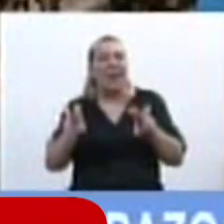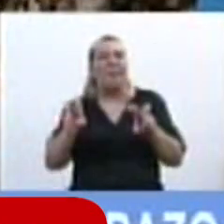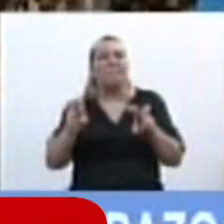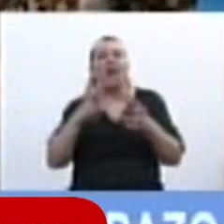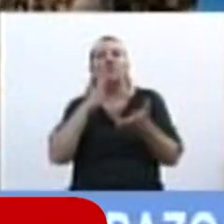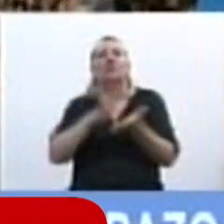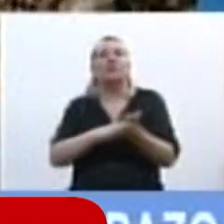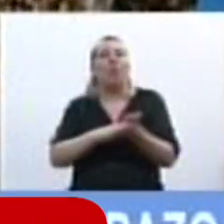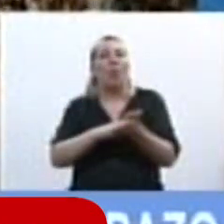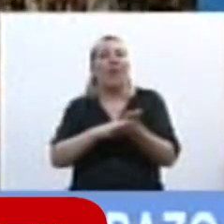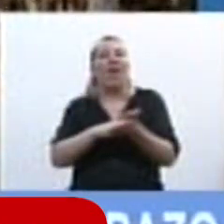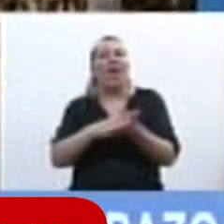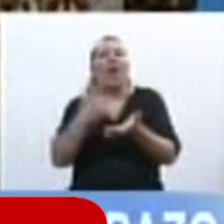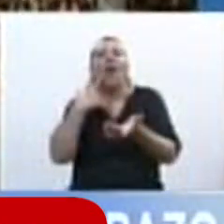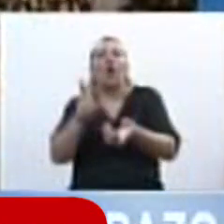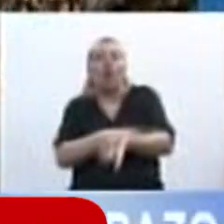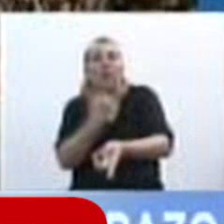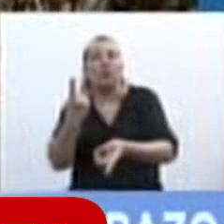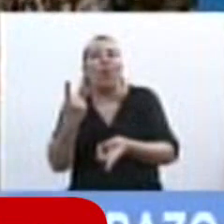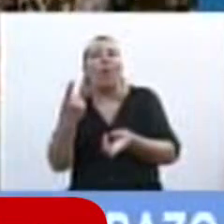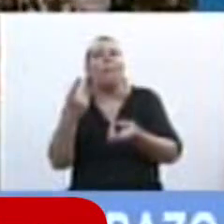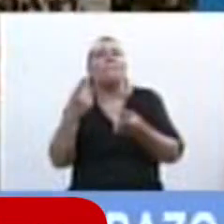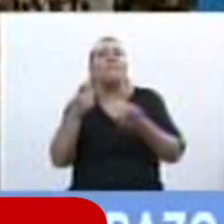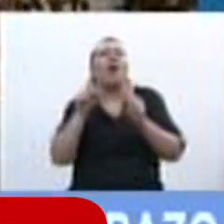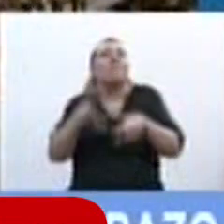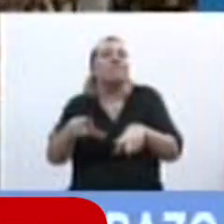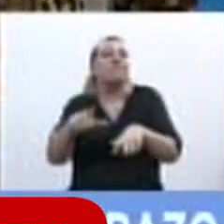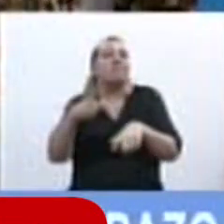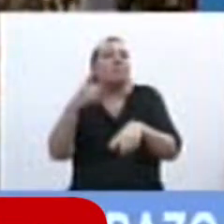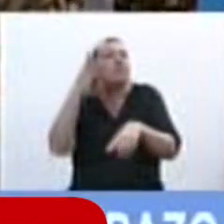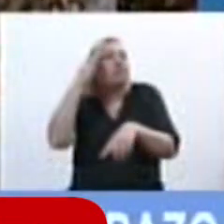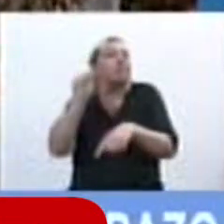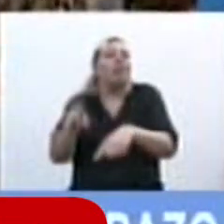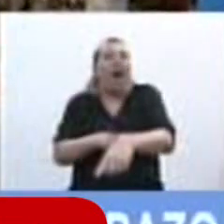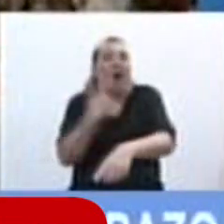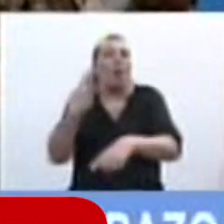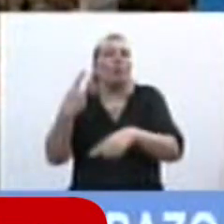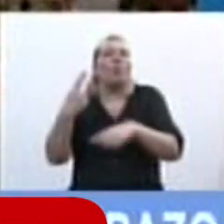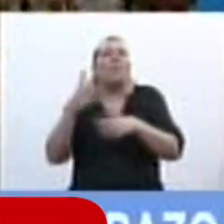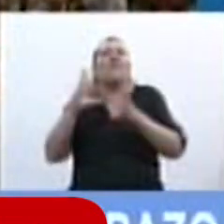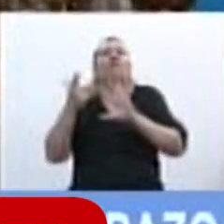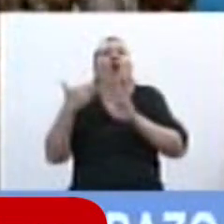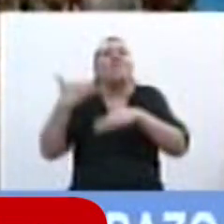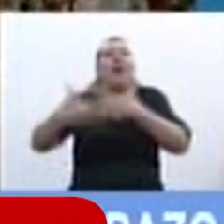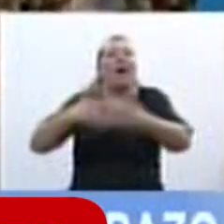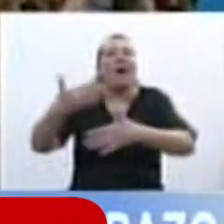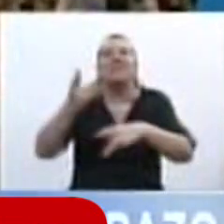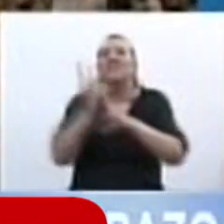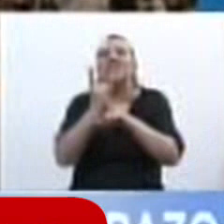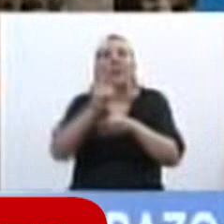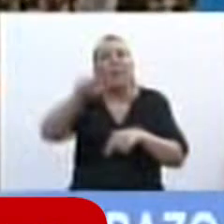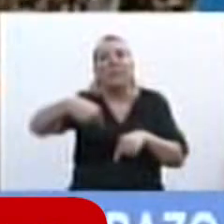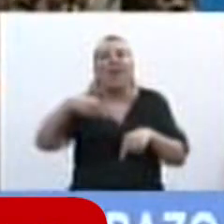tienen que ver con la costumbre, con la tradición, con la moralidad, siempre nos llevan a este tipo de